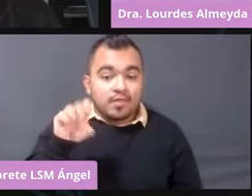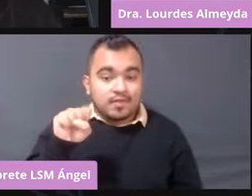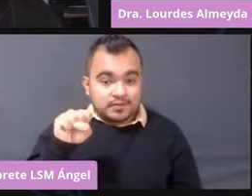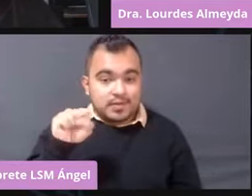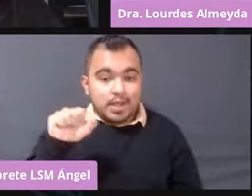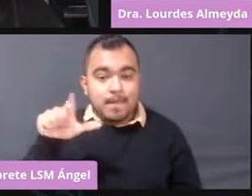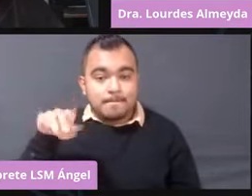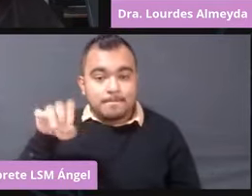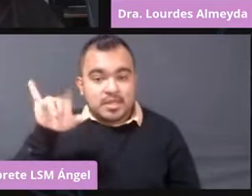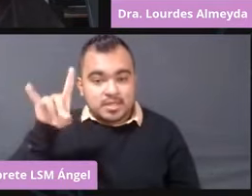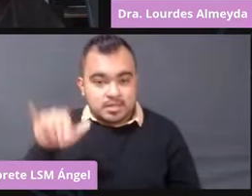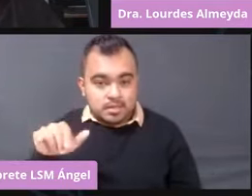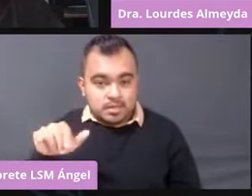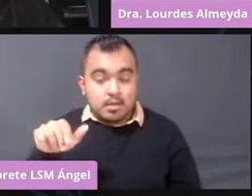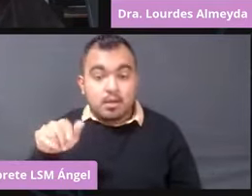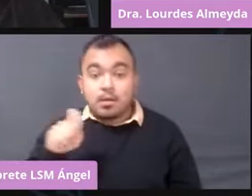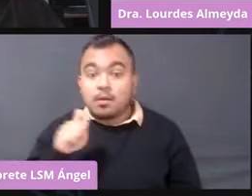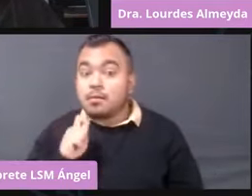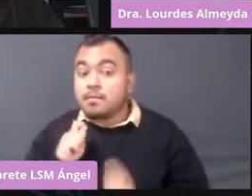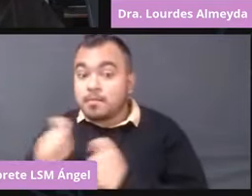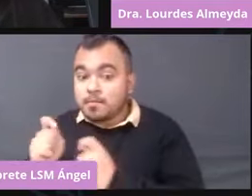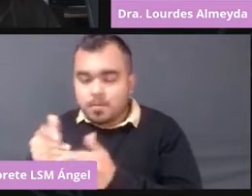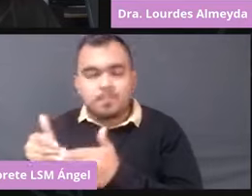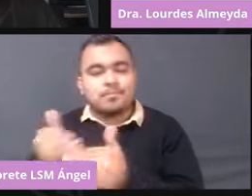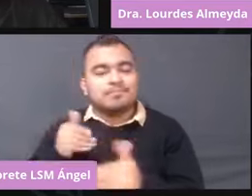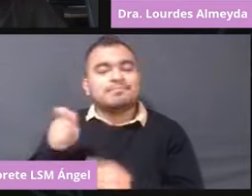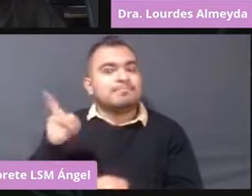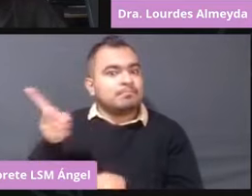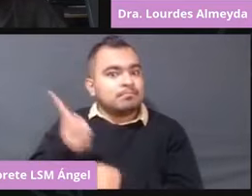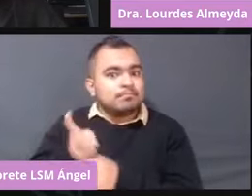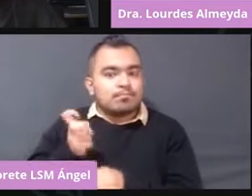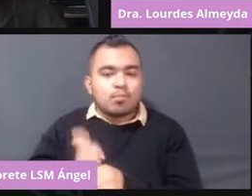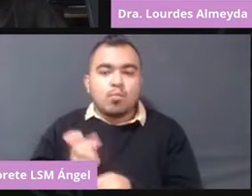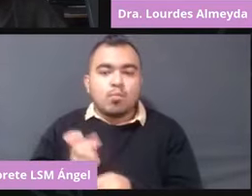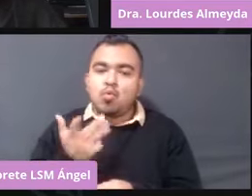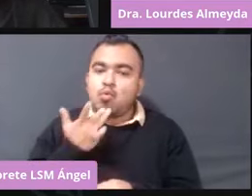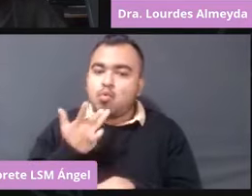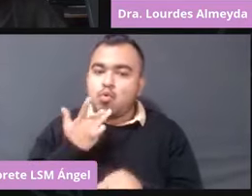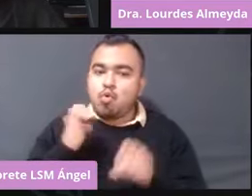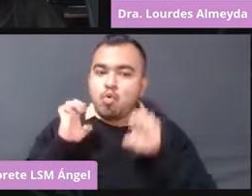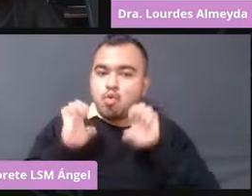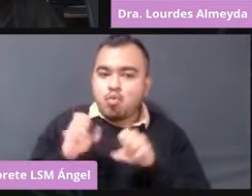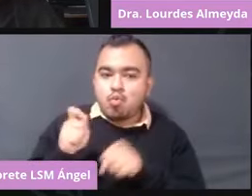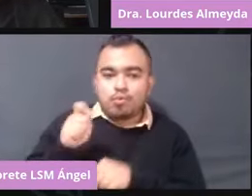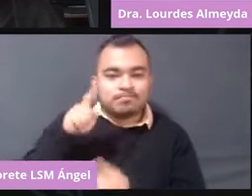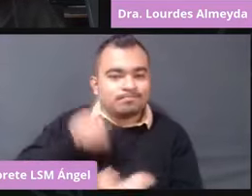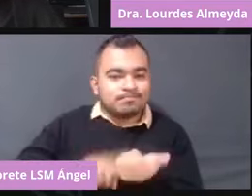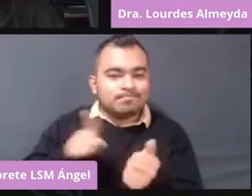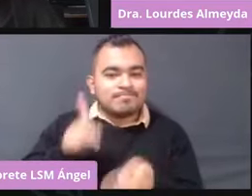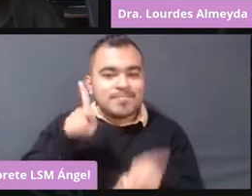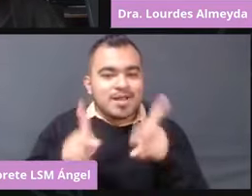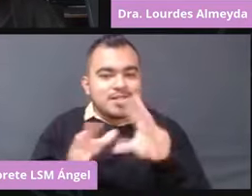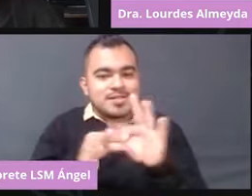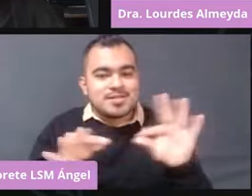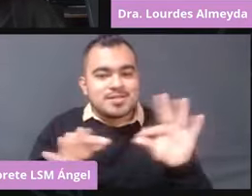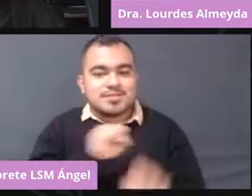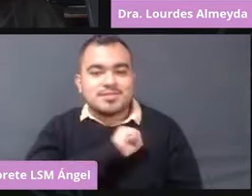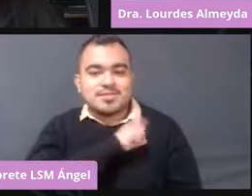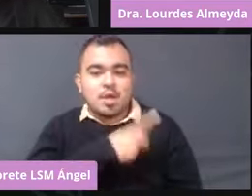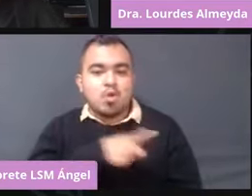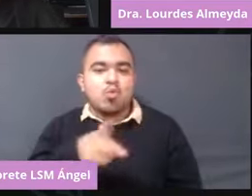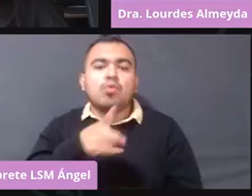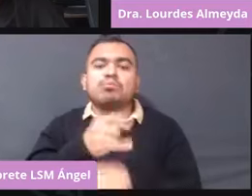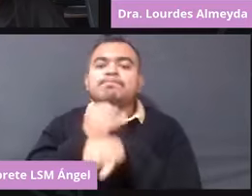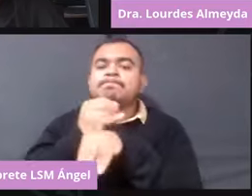uso de la voz, porque tenemos invitada, invitada de lujo a esta plática de salud que nos estará informando y